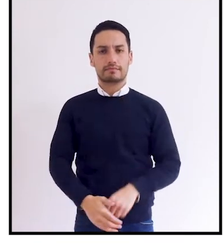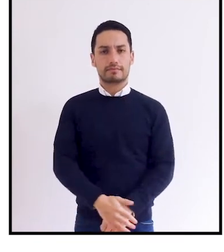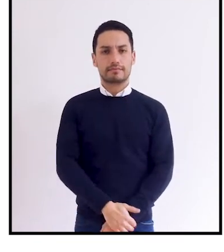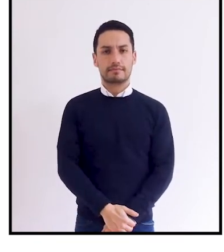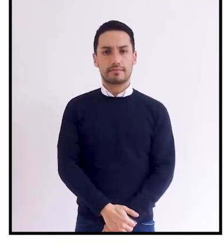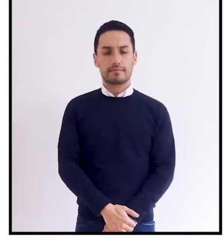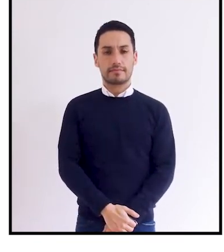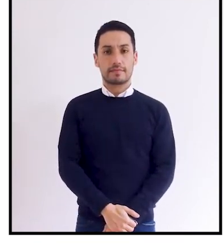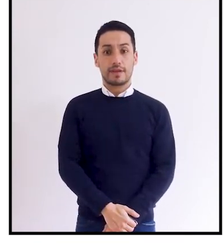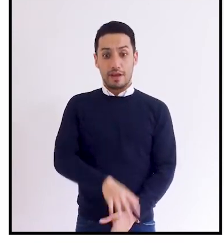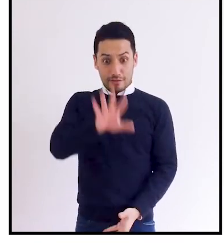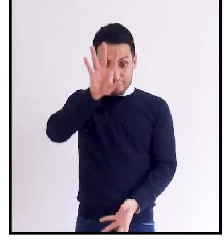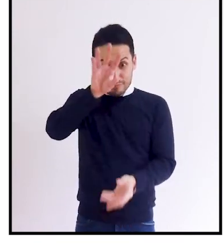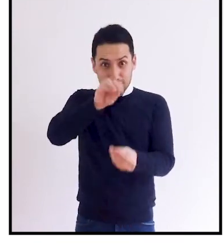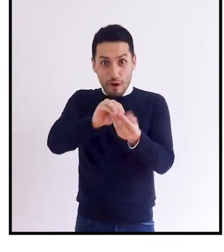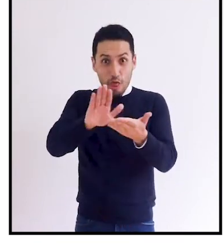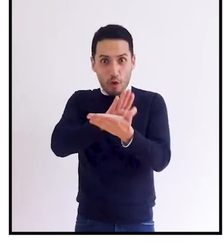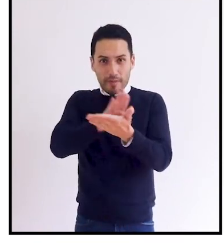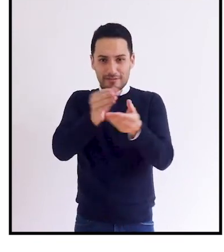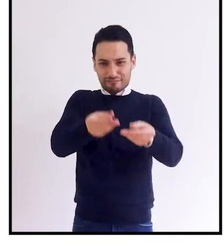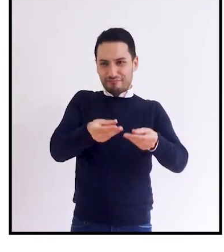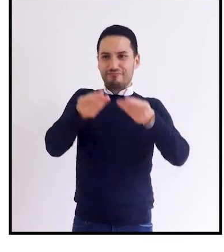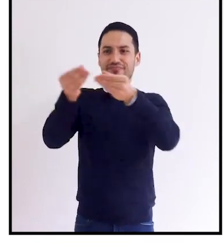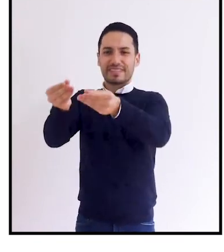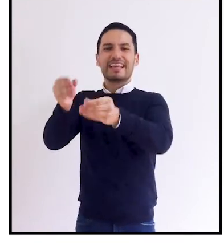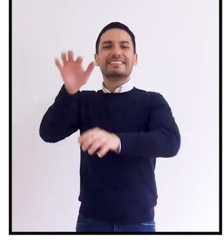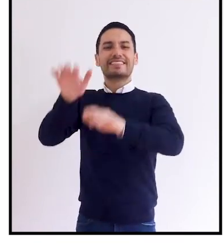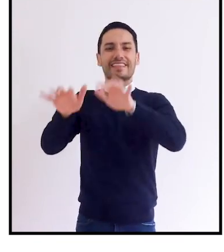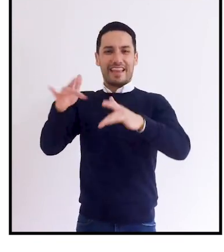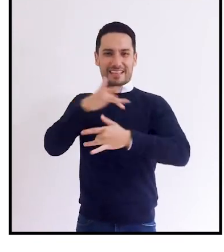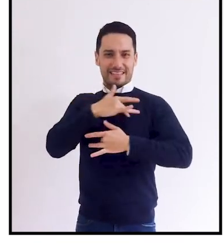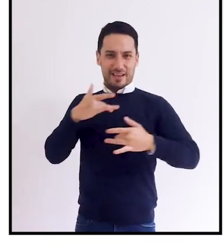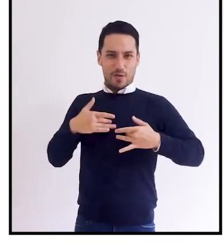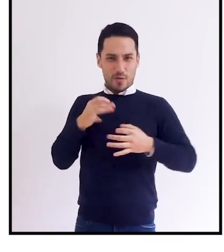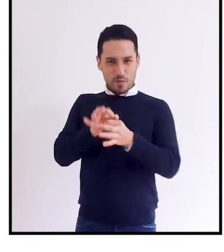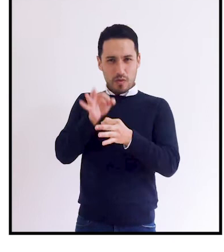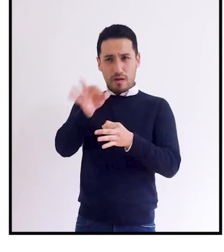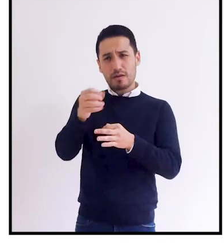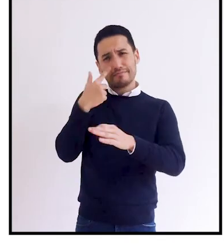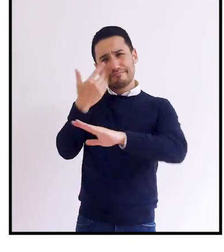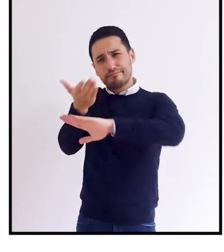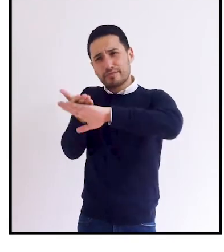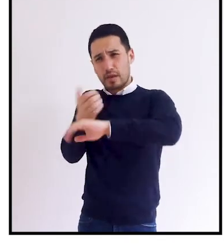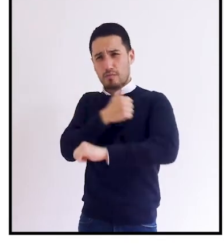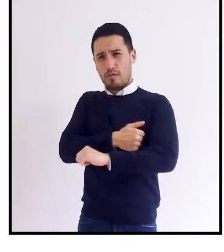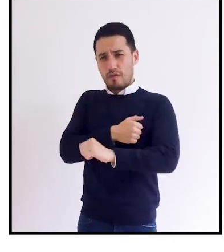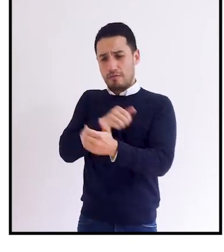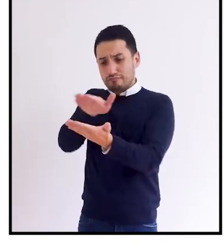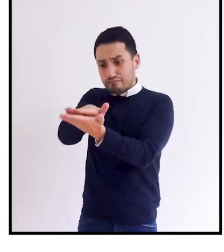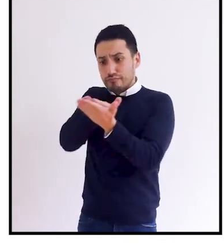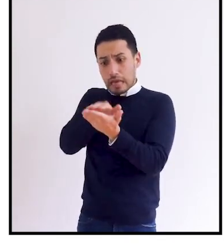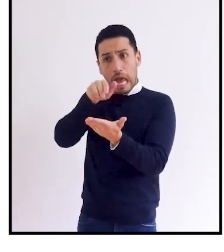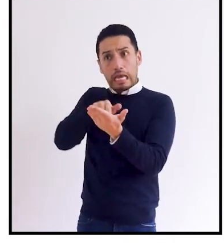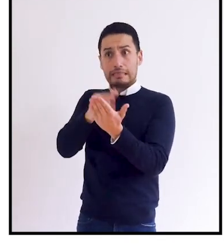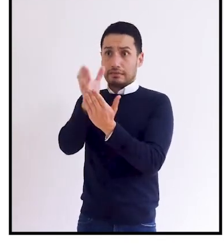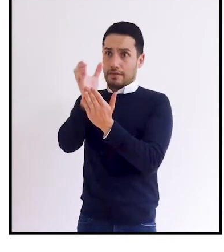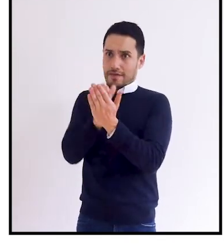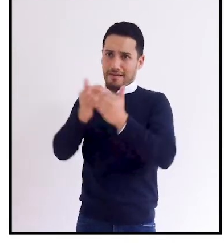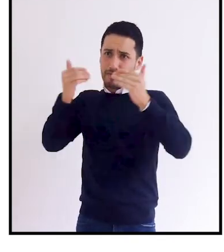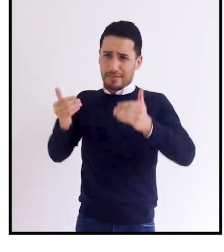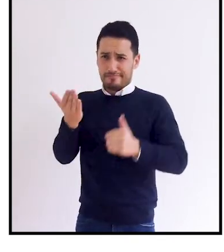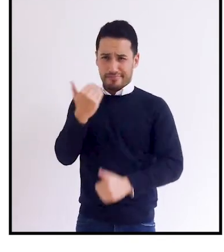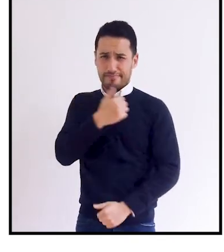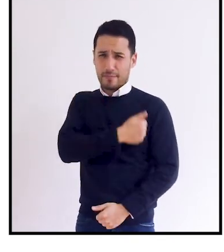Con estos documentos, diríjase a la Secretaría de Salud de su municipio para solicitar la orden de certificación de